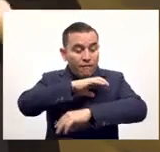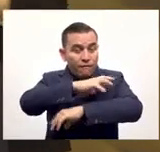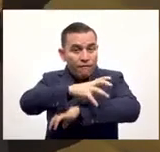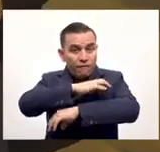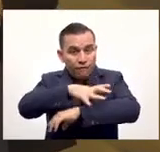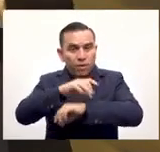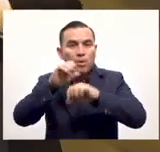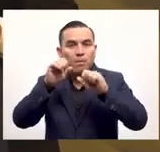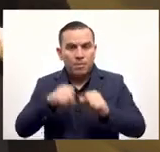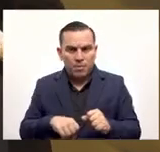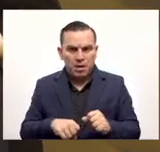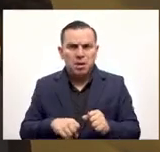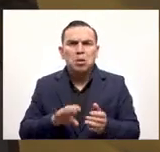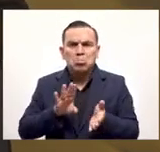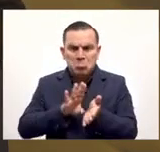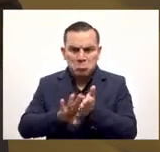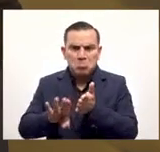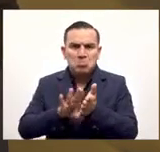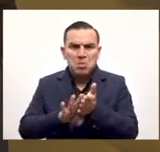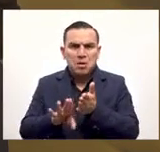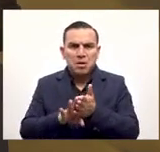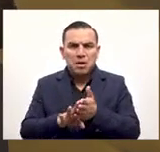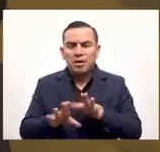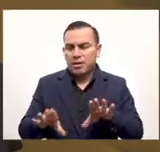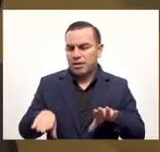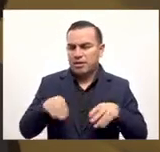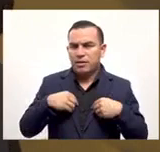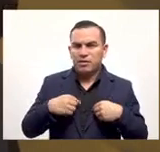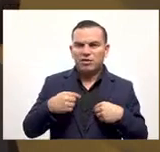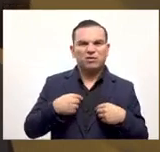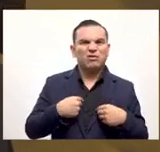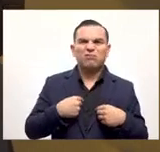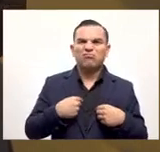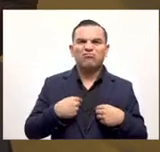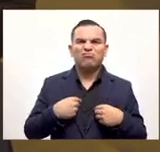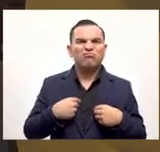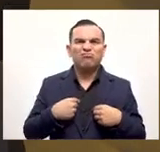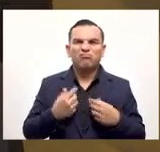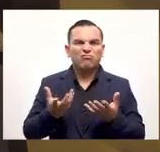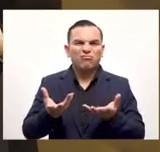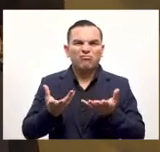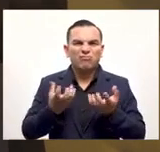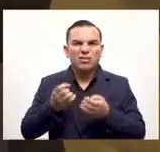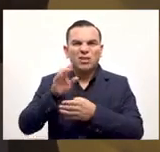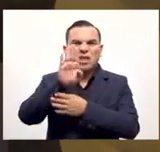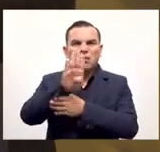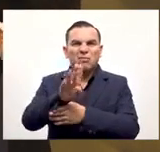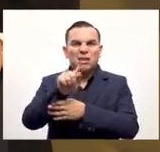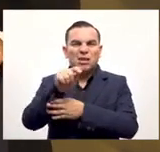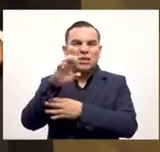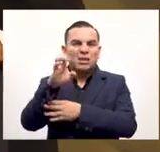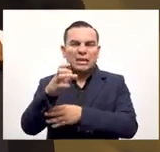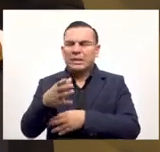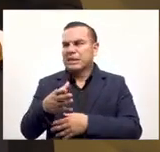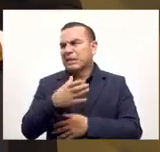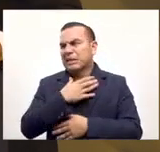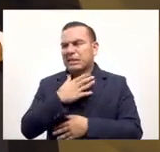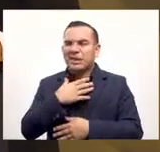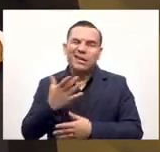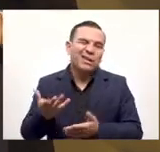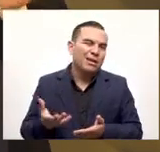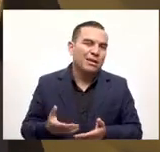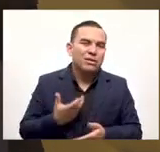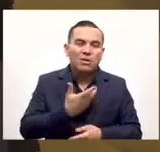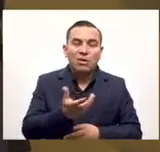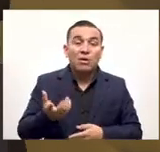puede comprárselos y ella lo acepta pero dice yo no quiero recibir los bitcoins no me quiero arriesgar esta fruta la